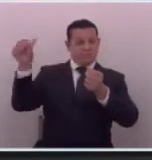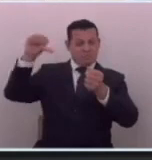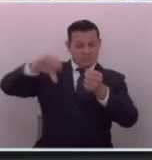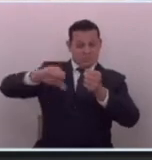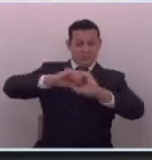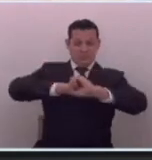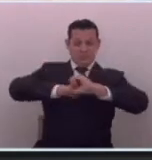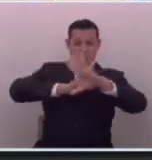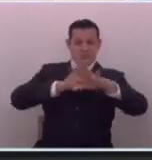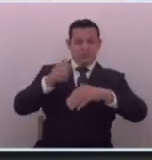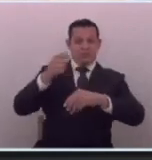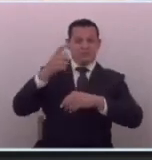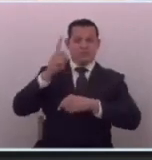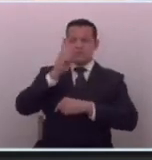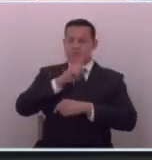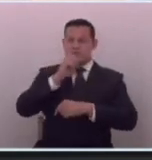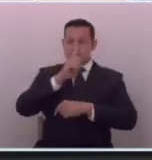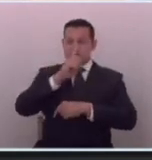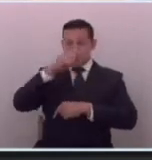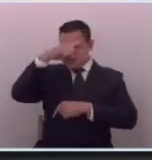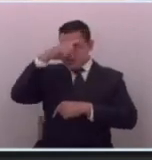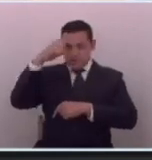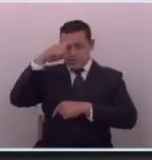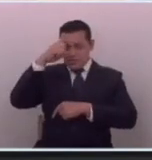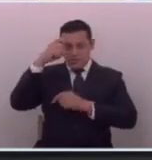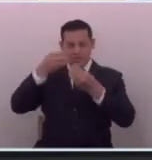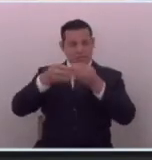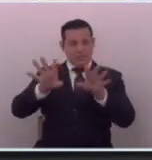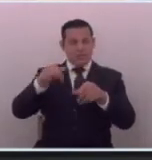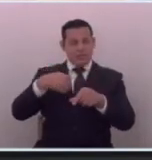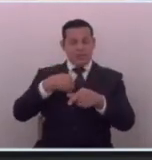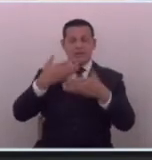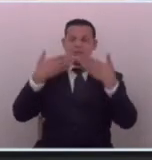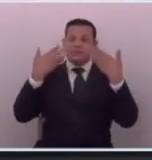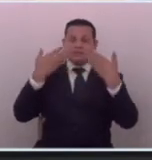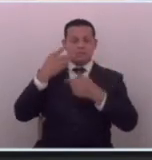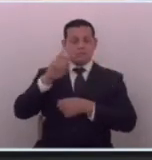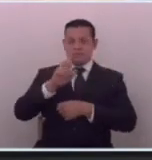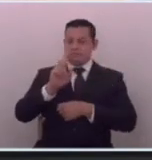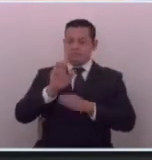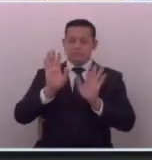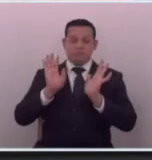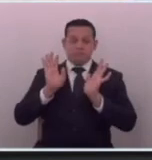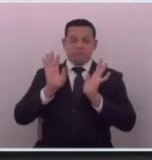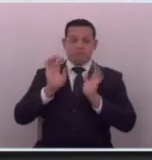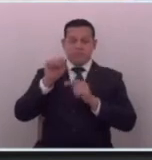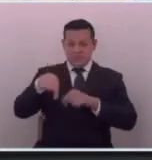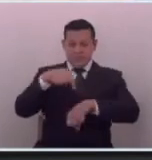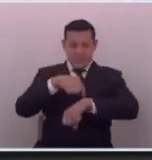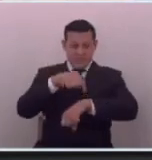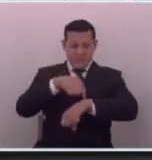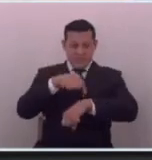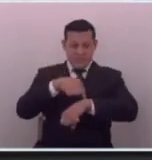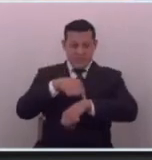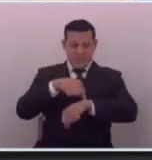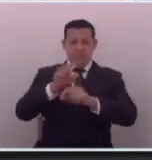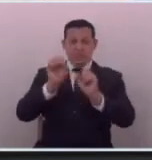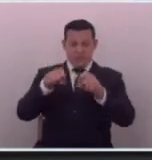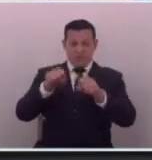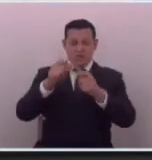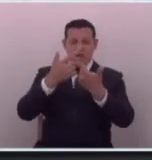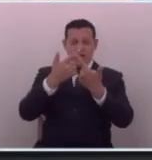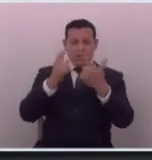van a ver fuentes de empleo que se van a perder y eso a no me alegra pero entonces todavía están a tiempo de componer la